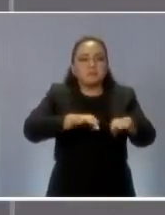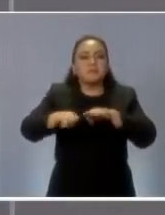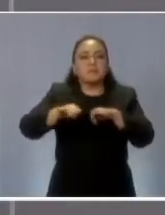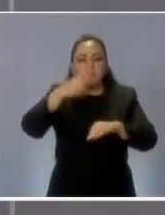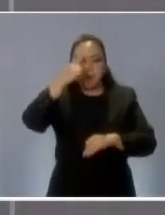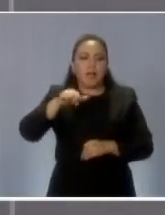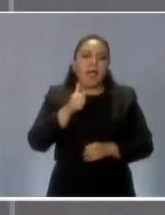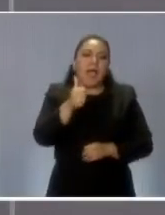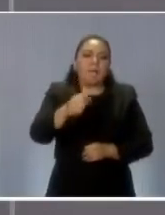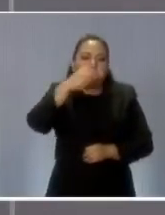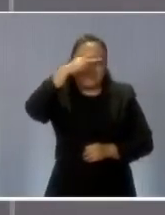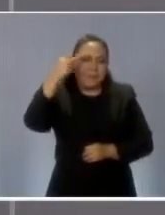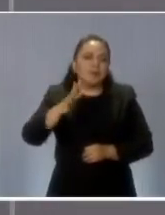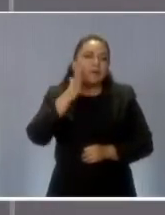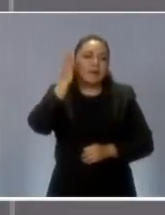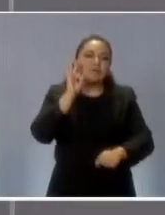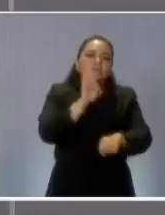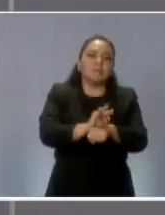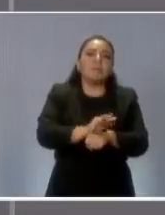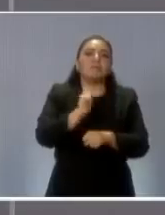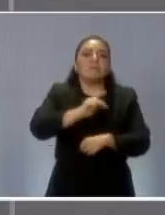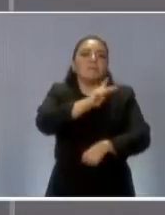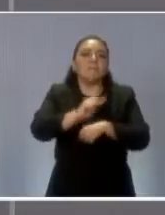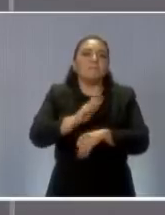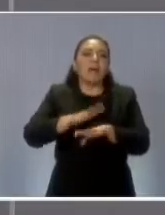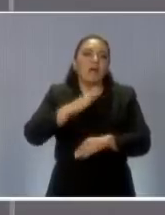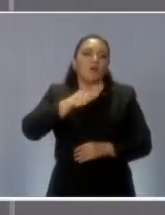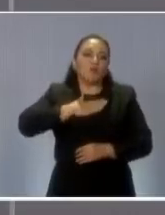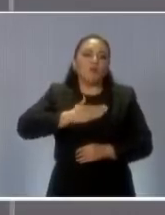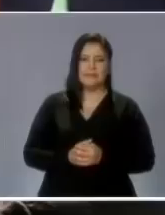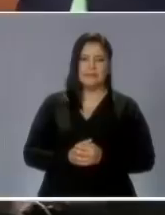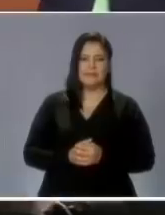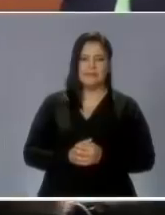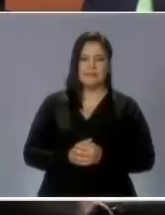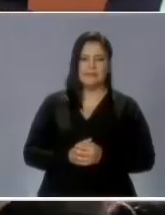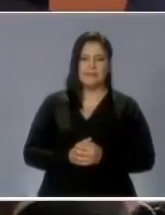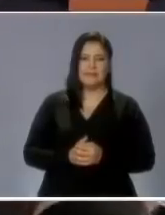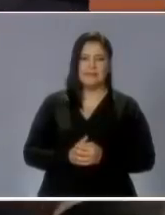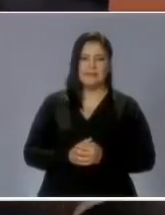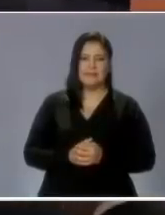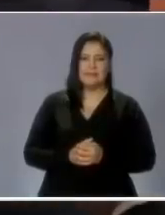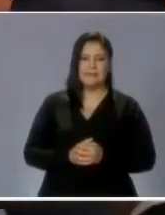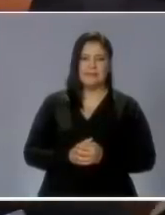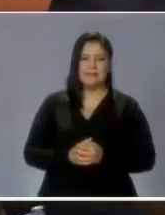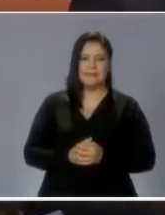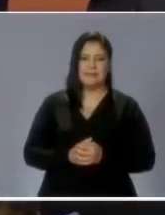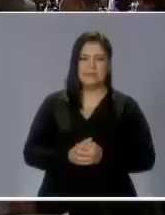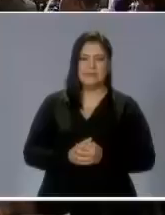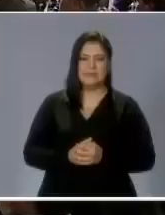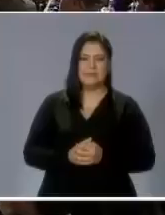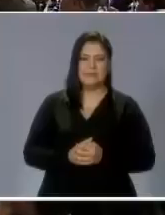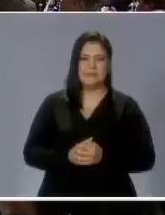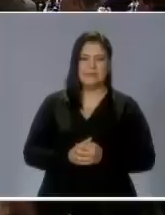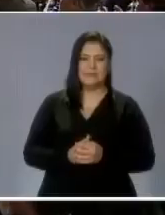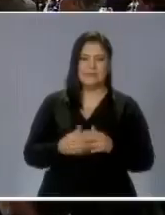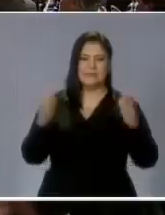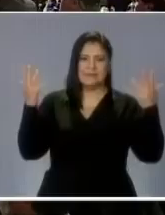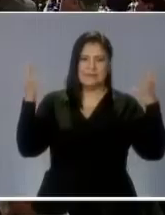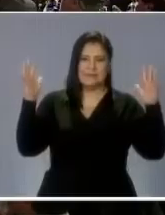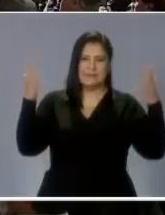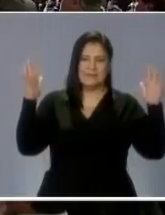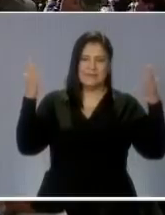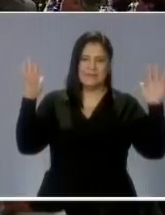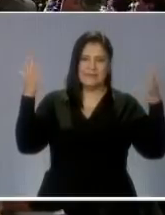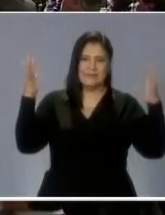hacer de México un país más justo e incluyente. De acuerdo con el mandatario saliente durante su administración,